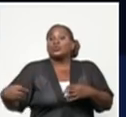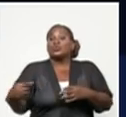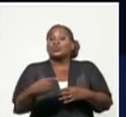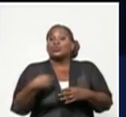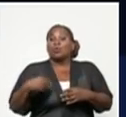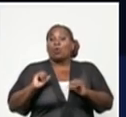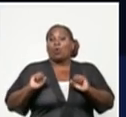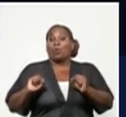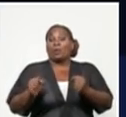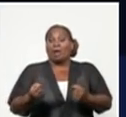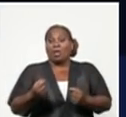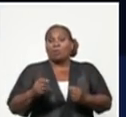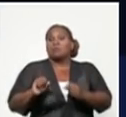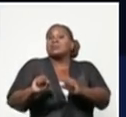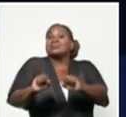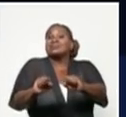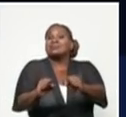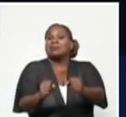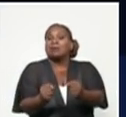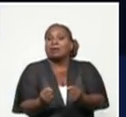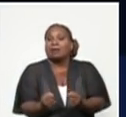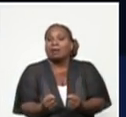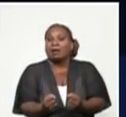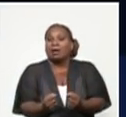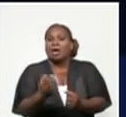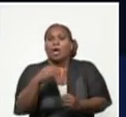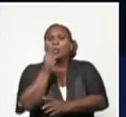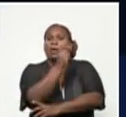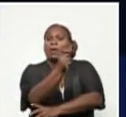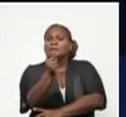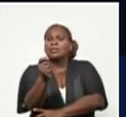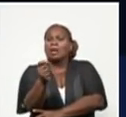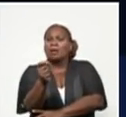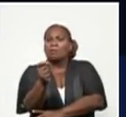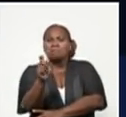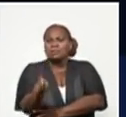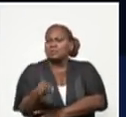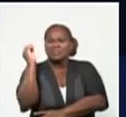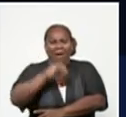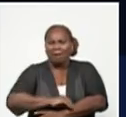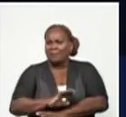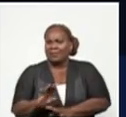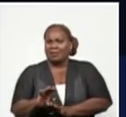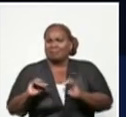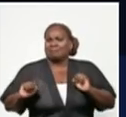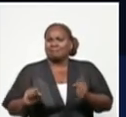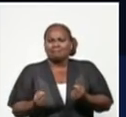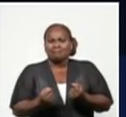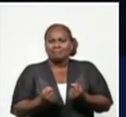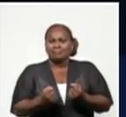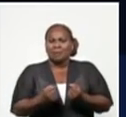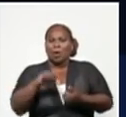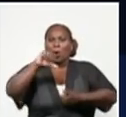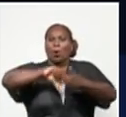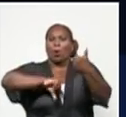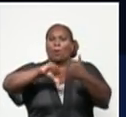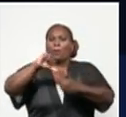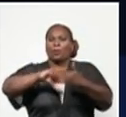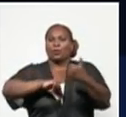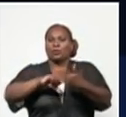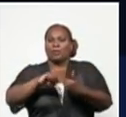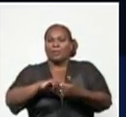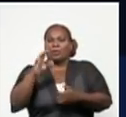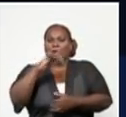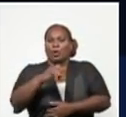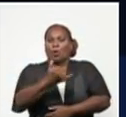exigirlo, no es enseñarlo, porque sabe, es exigirle un comportamiento que no entrañe los